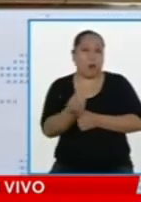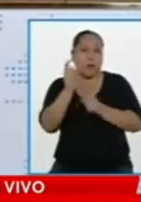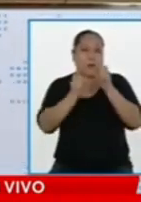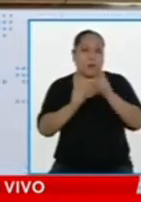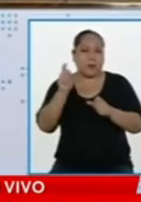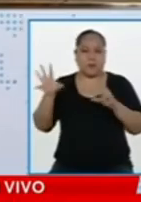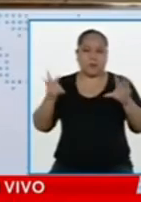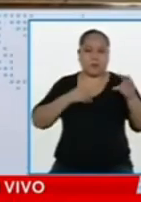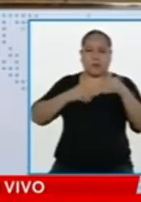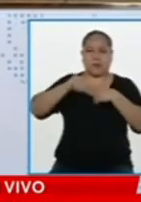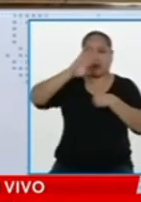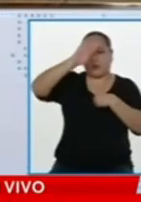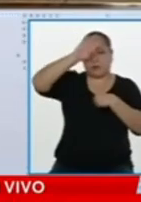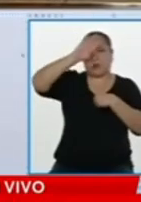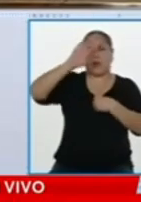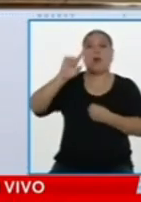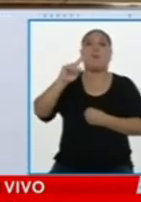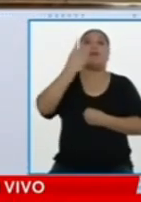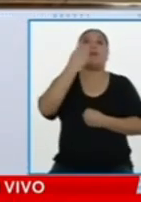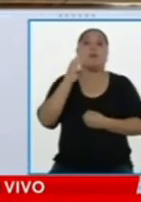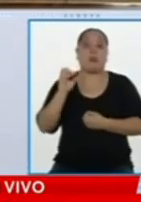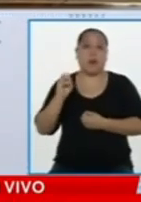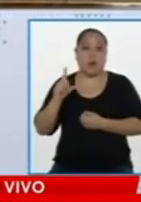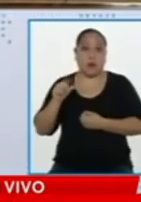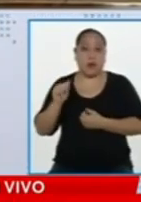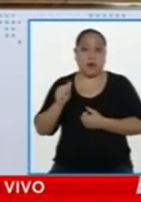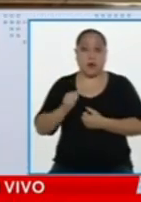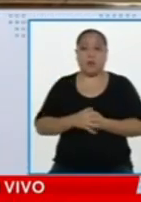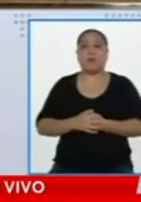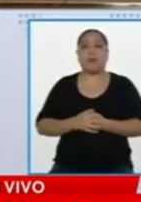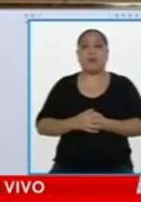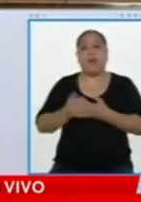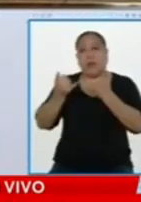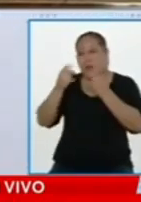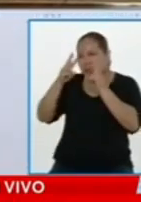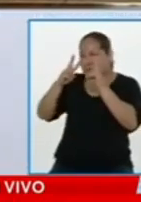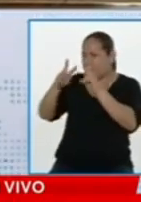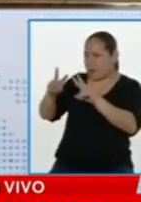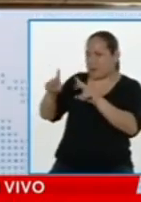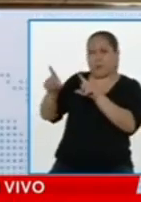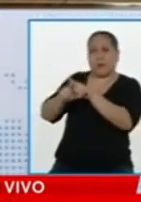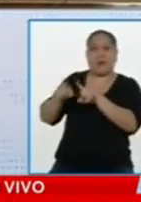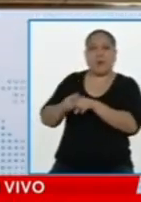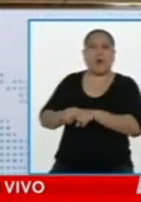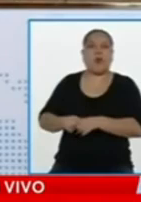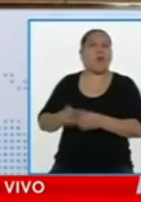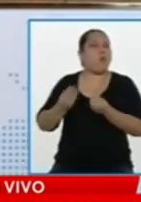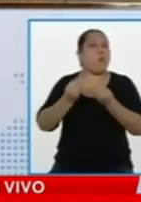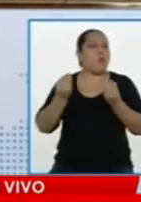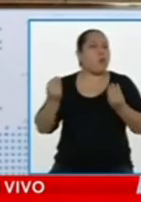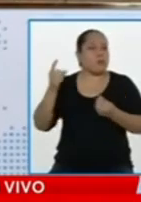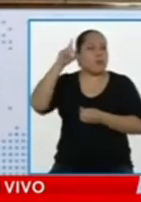rompió, quebró el toque de queda y el estado de emergencia, por necesidad de sobrevivencia.